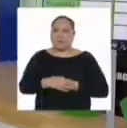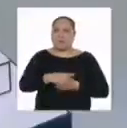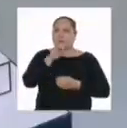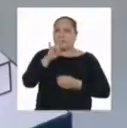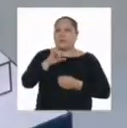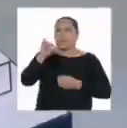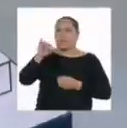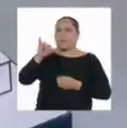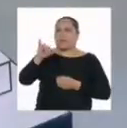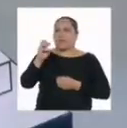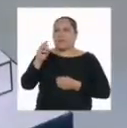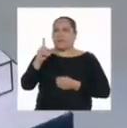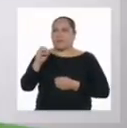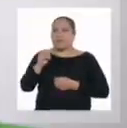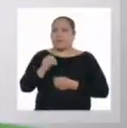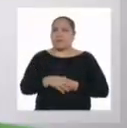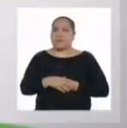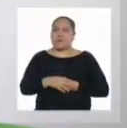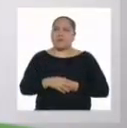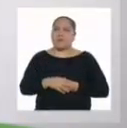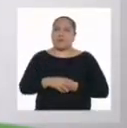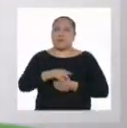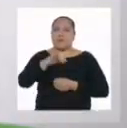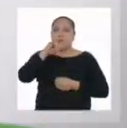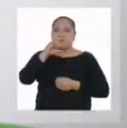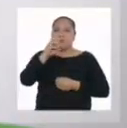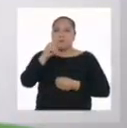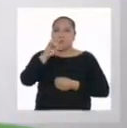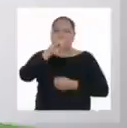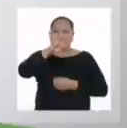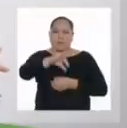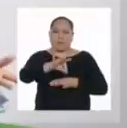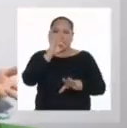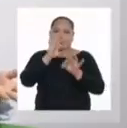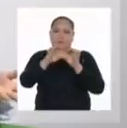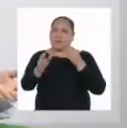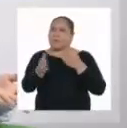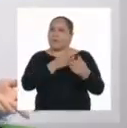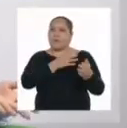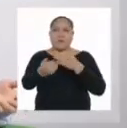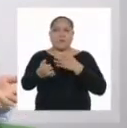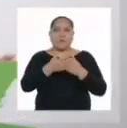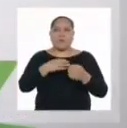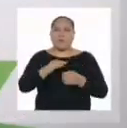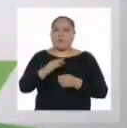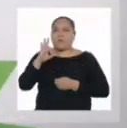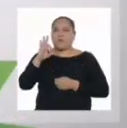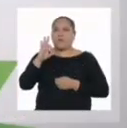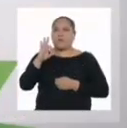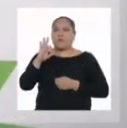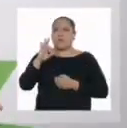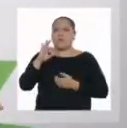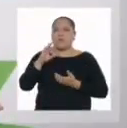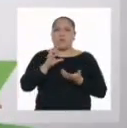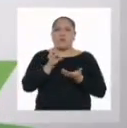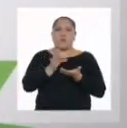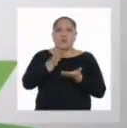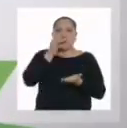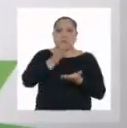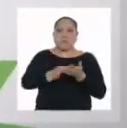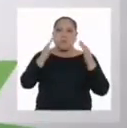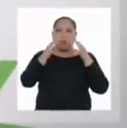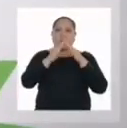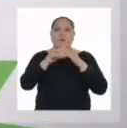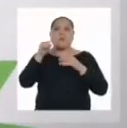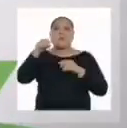Utilizaré yodo. El yodo lo pueden encontrar en cualquier farmacia con el nombre de povidona yodada,